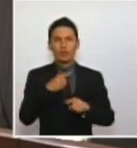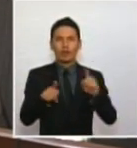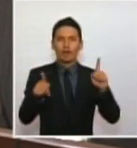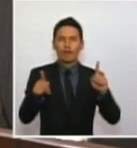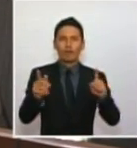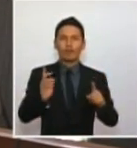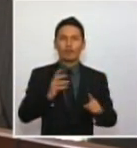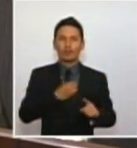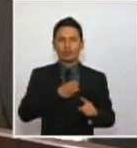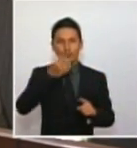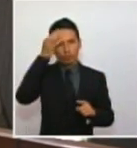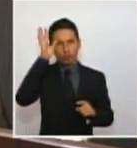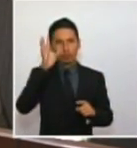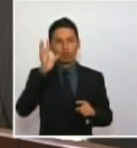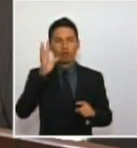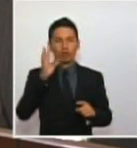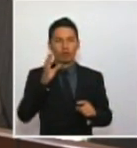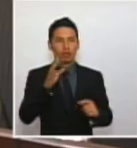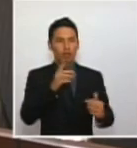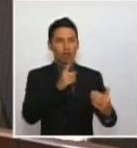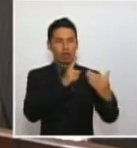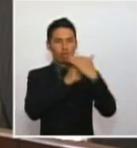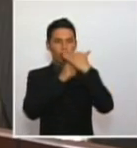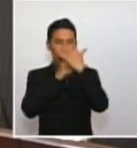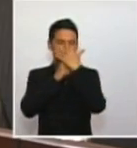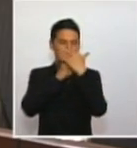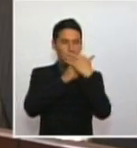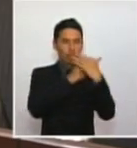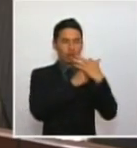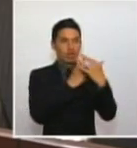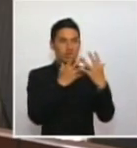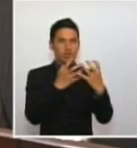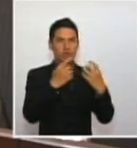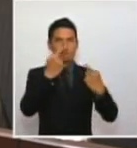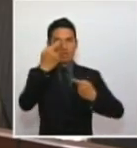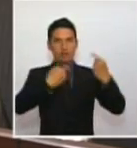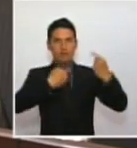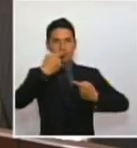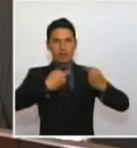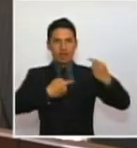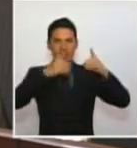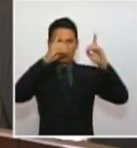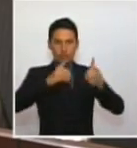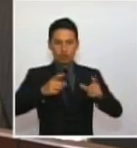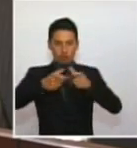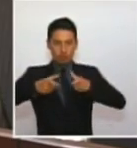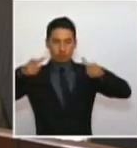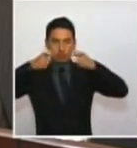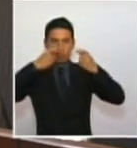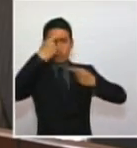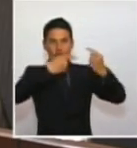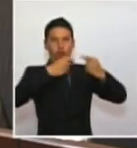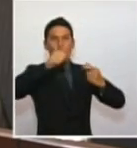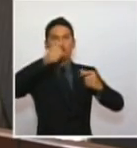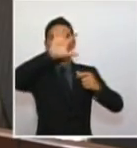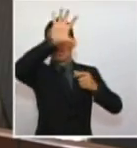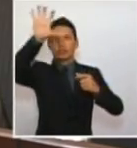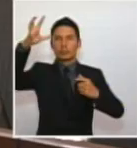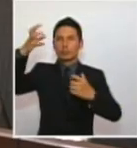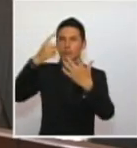dejado llevar por las corrientes que quieren dictar las decisiones del Congreso de Colombia desde el exterior